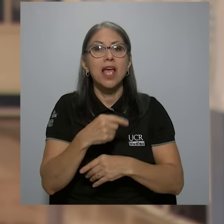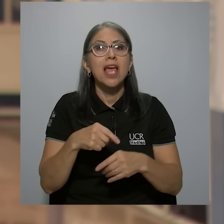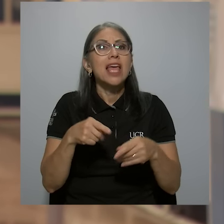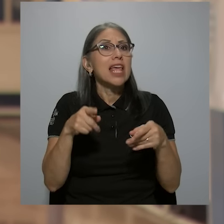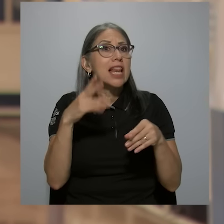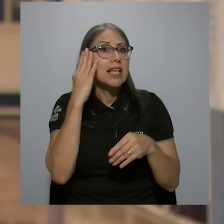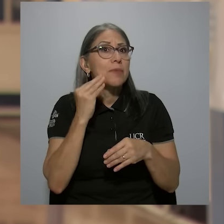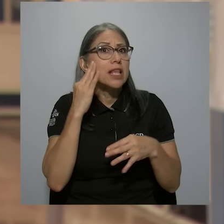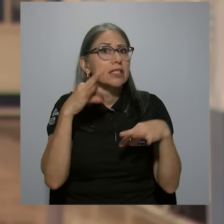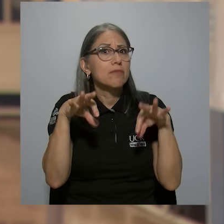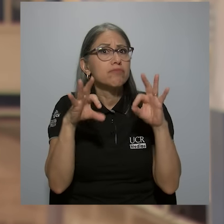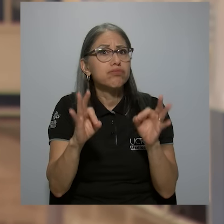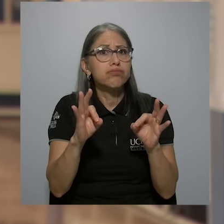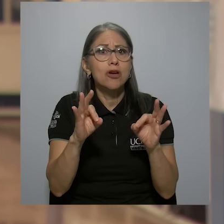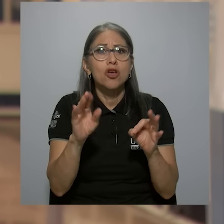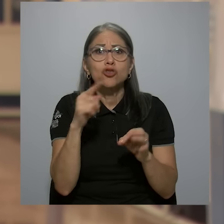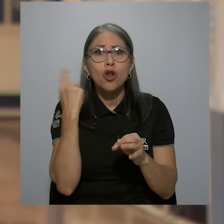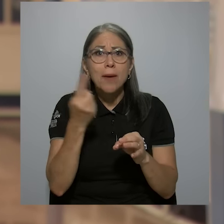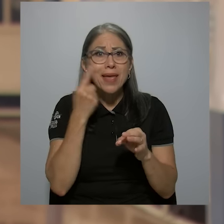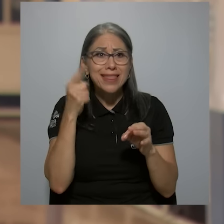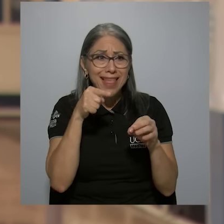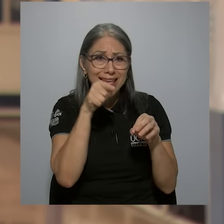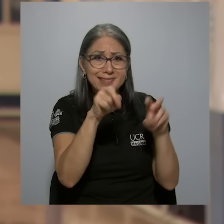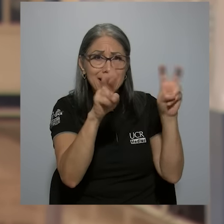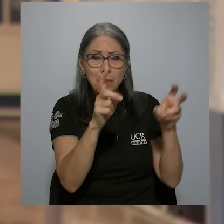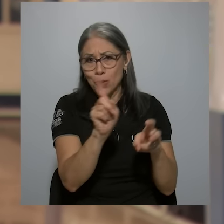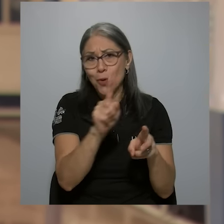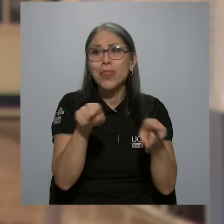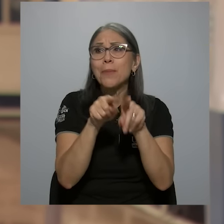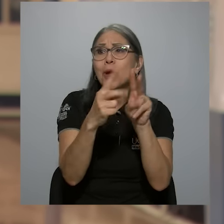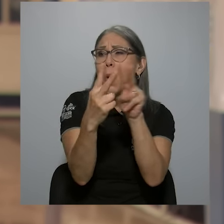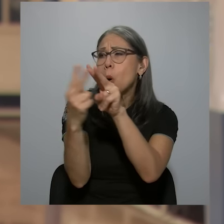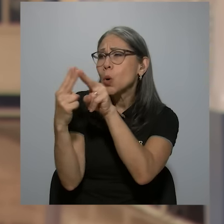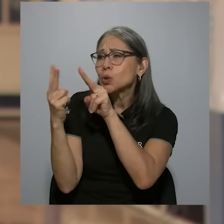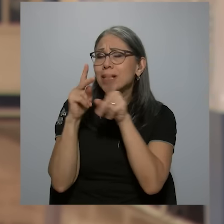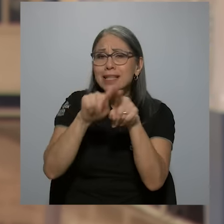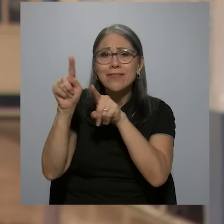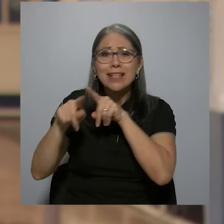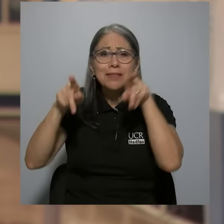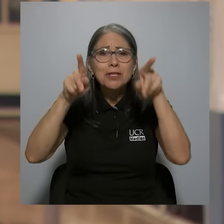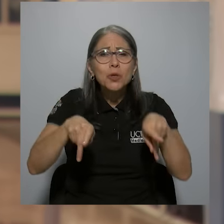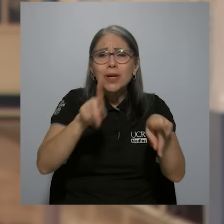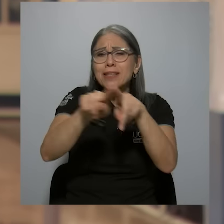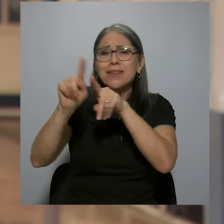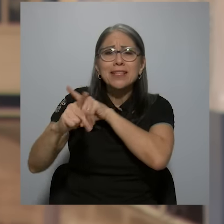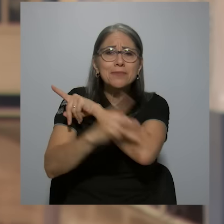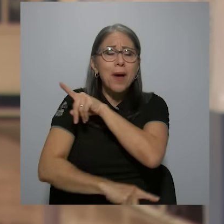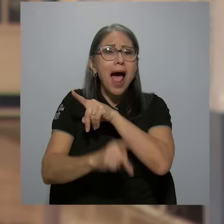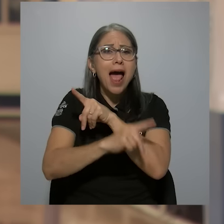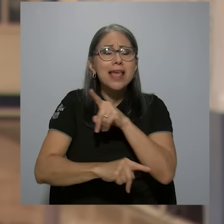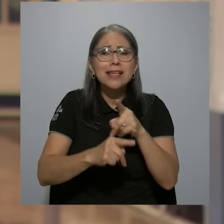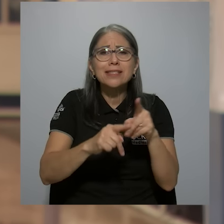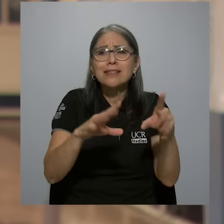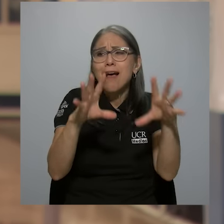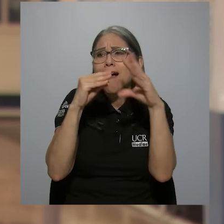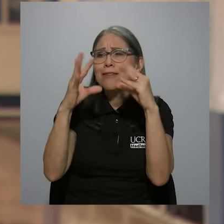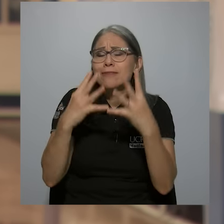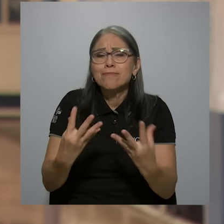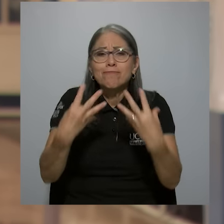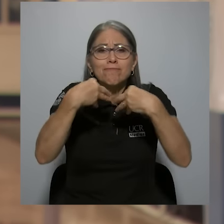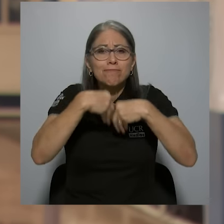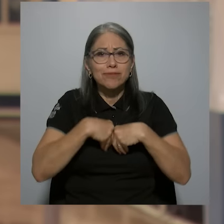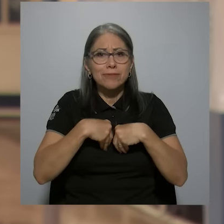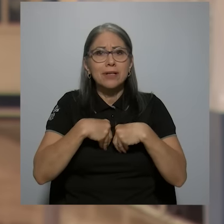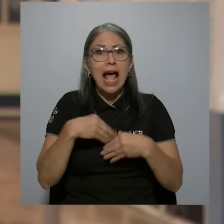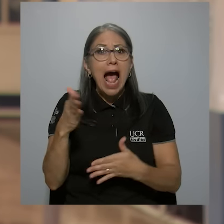También conocer nuevas personas que vienen de distintos lugares del mundo, distintas experiencias, distintos contextos y poder enriquecerse de esto. También